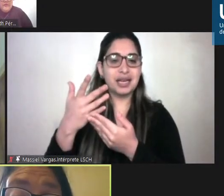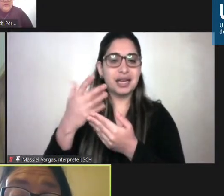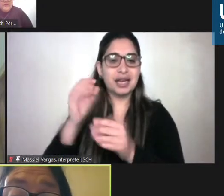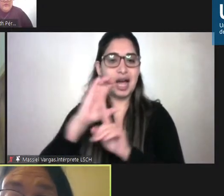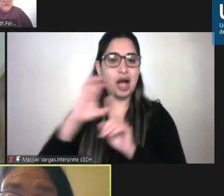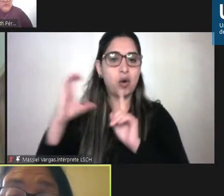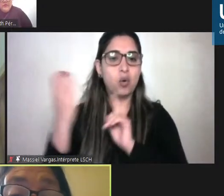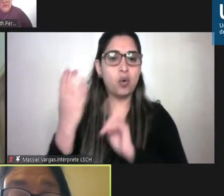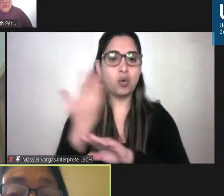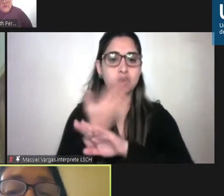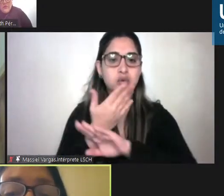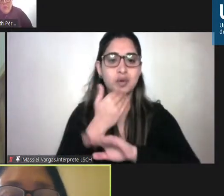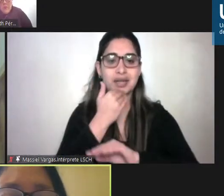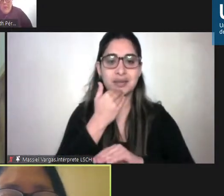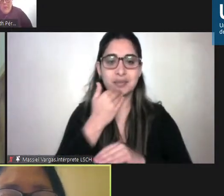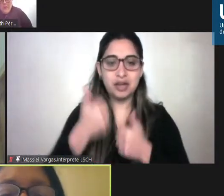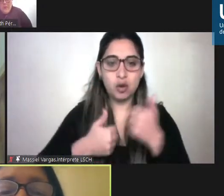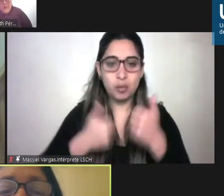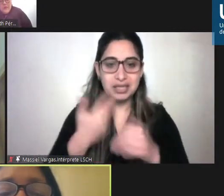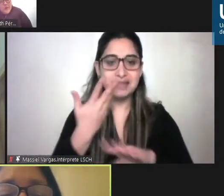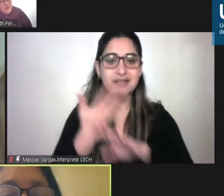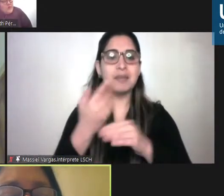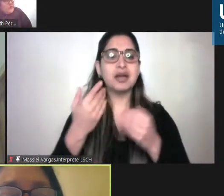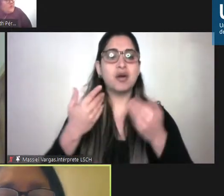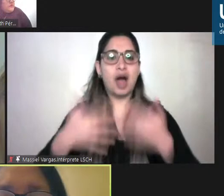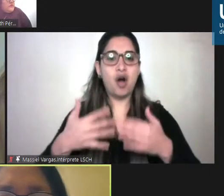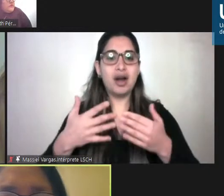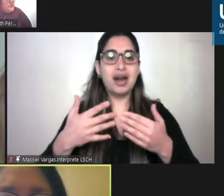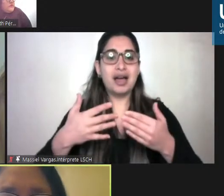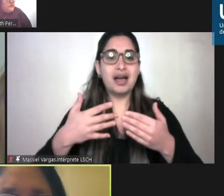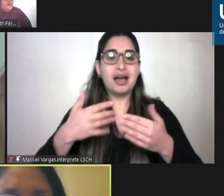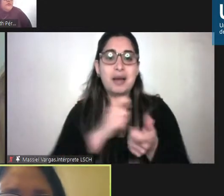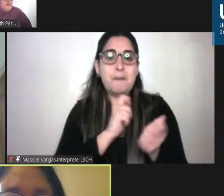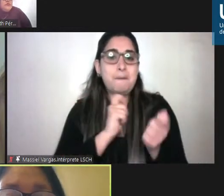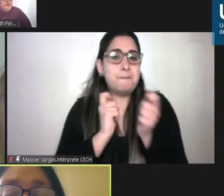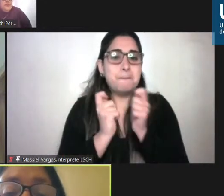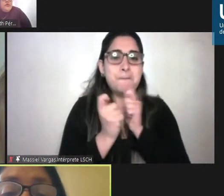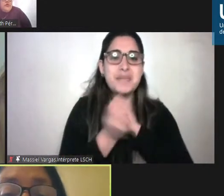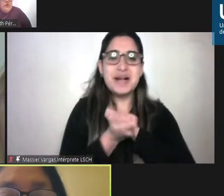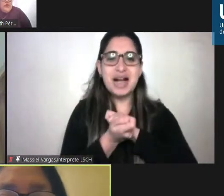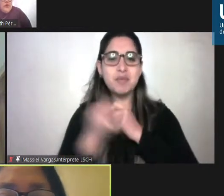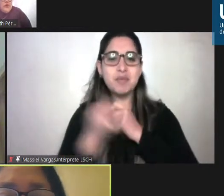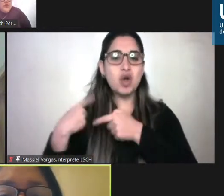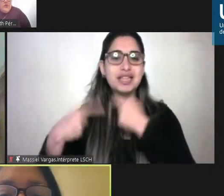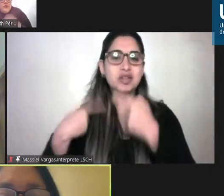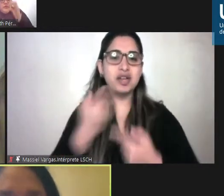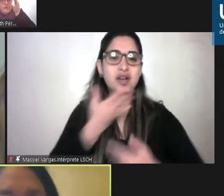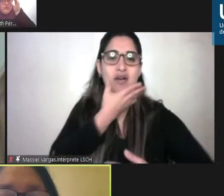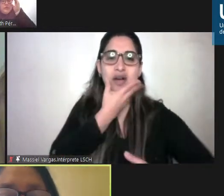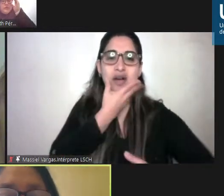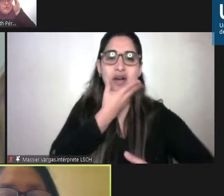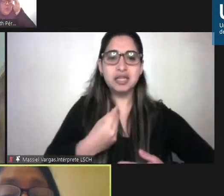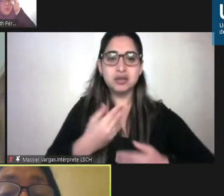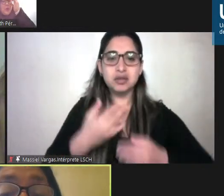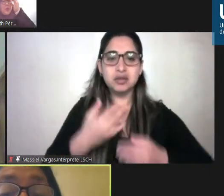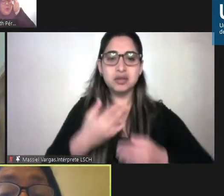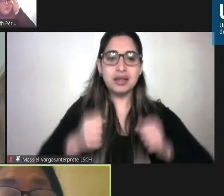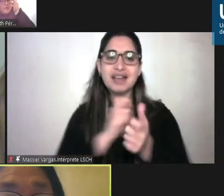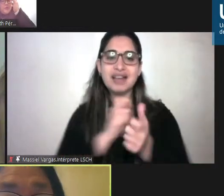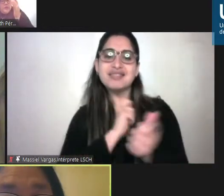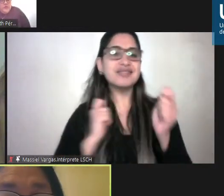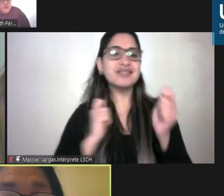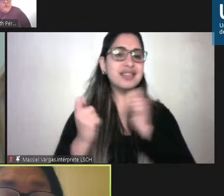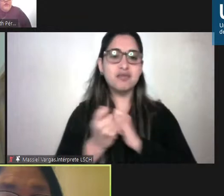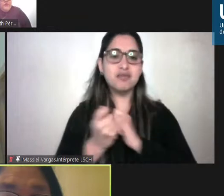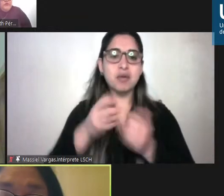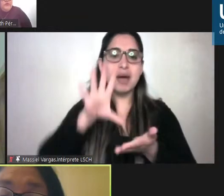pero es el momento de los cambios vivimos un momento histórico maravilloso es el momento en que nos transformemos en